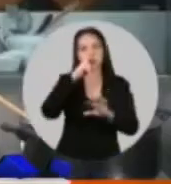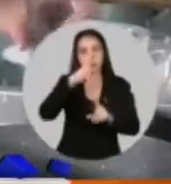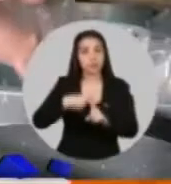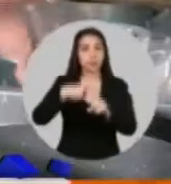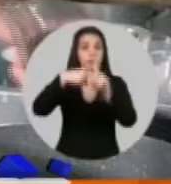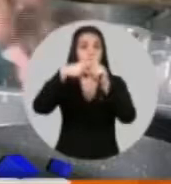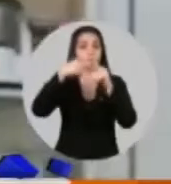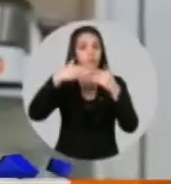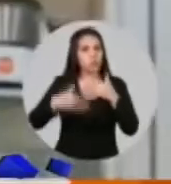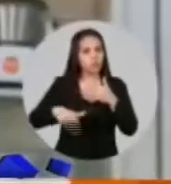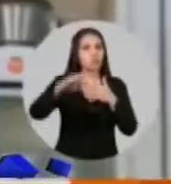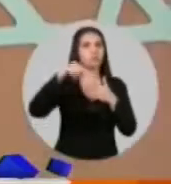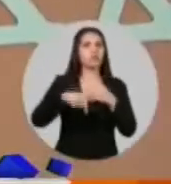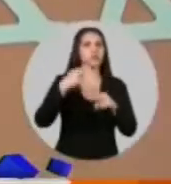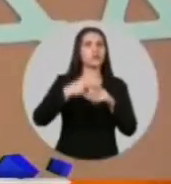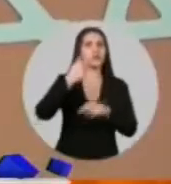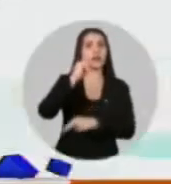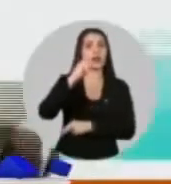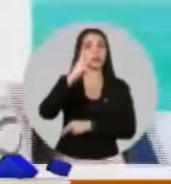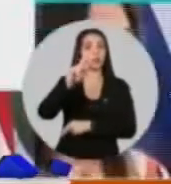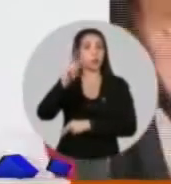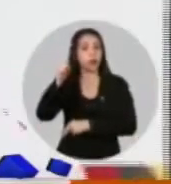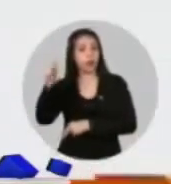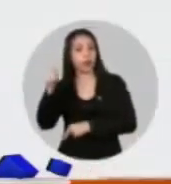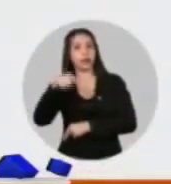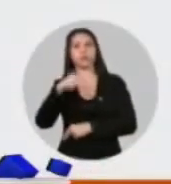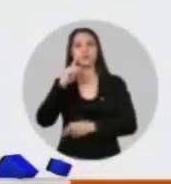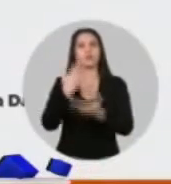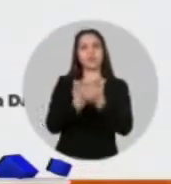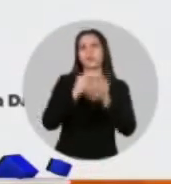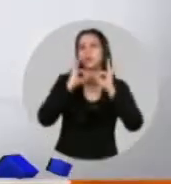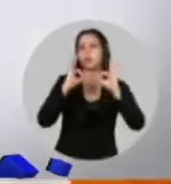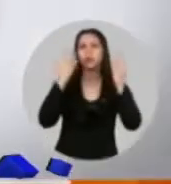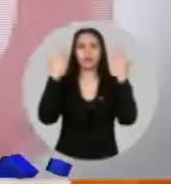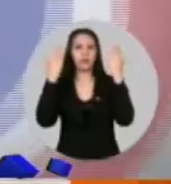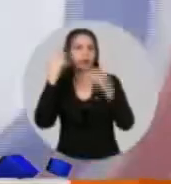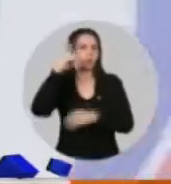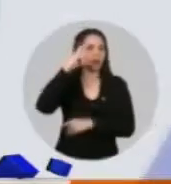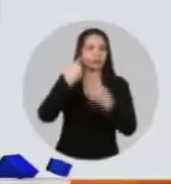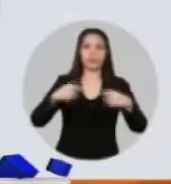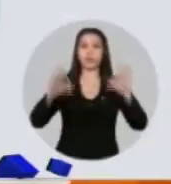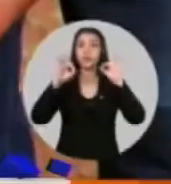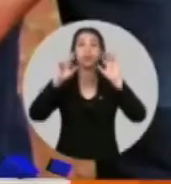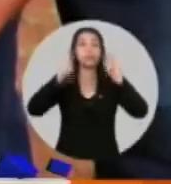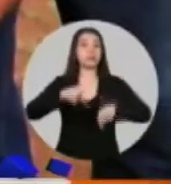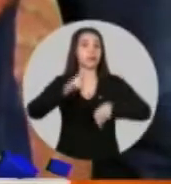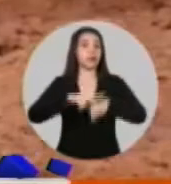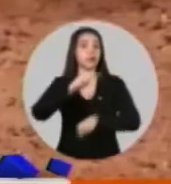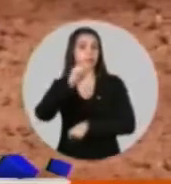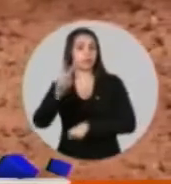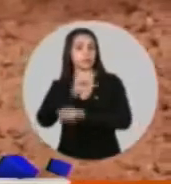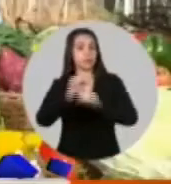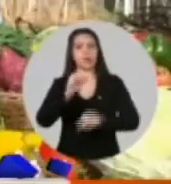Los asesores que tiene. Yo coincido contigo. O sea, si se levantó un día y dijo, quiero una política pública, voy a hacer un programa de TV,